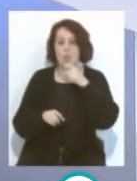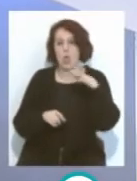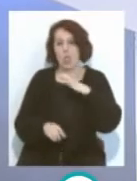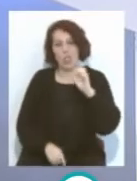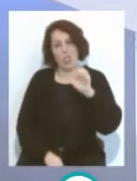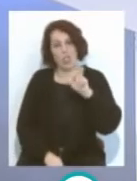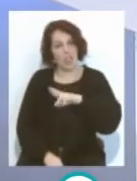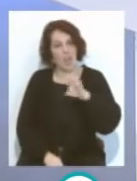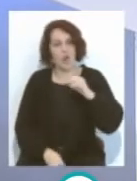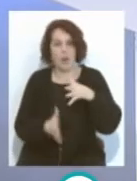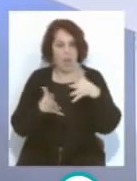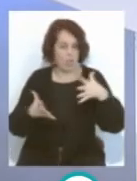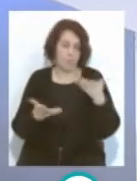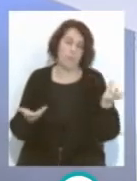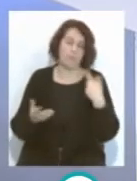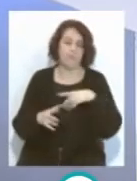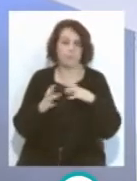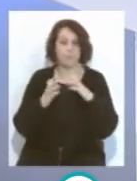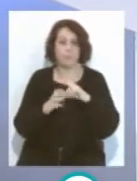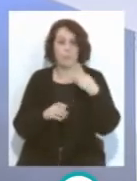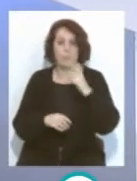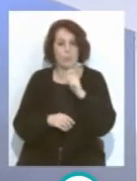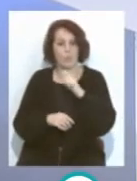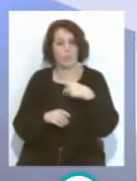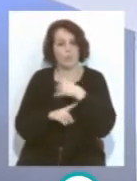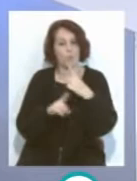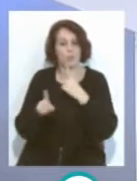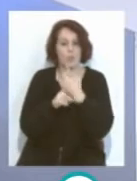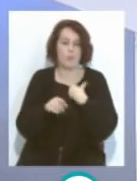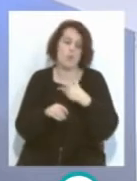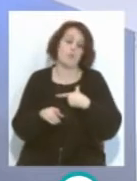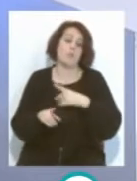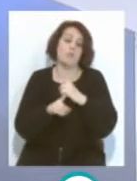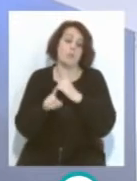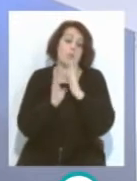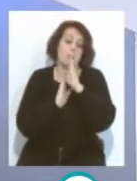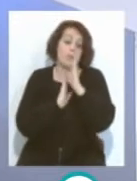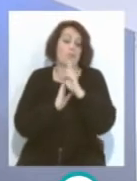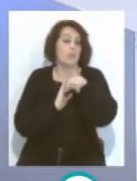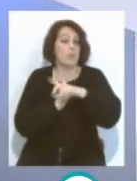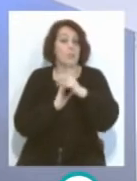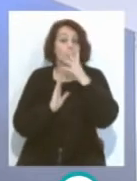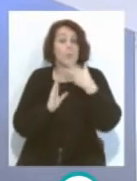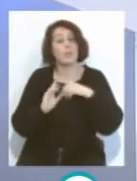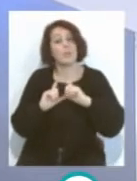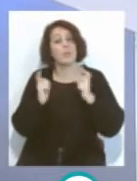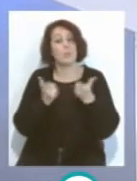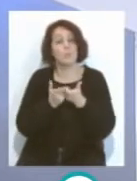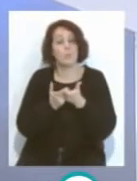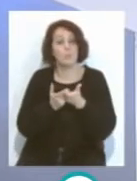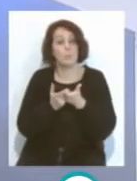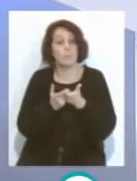y los otros dos puntos frente al Granada, que al fin y al cabo no es un rival directo, por lo bien que lo está haciendo el equipo de,